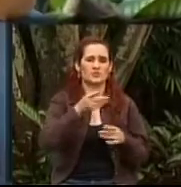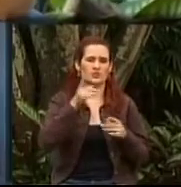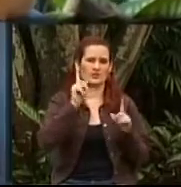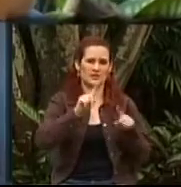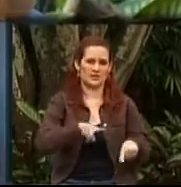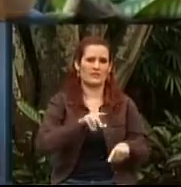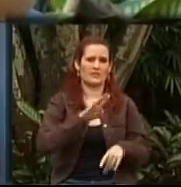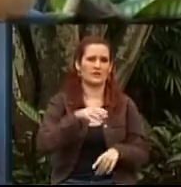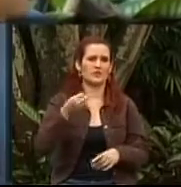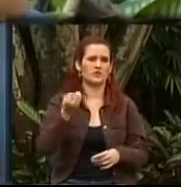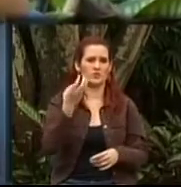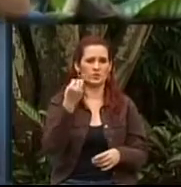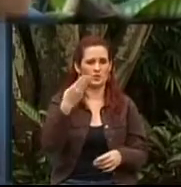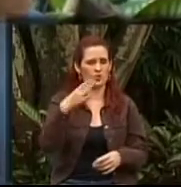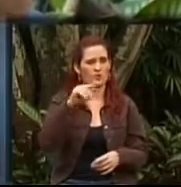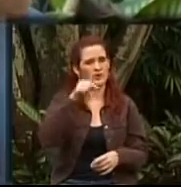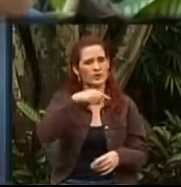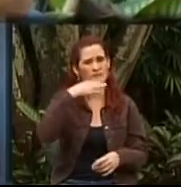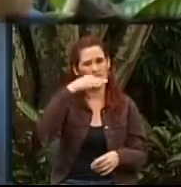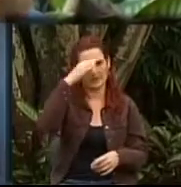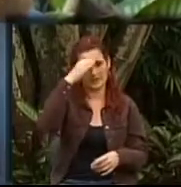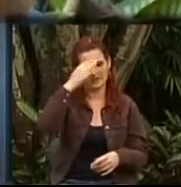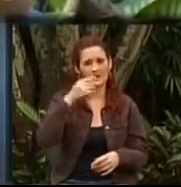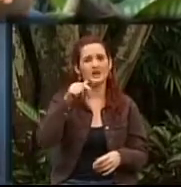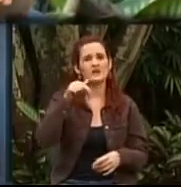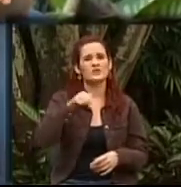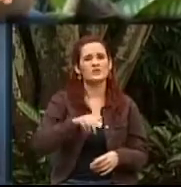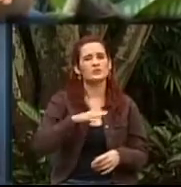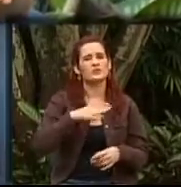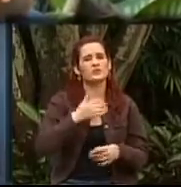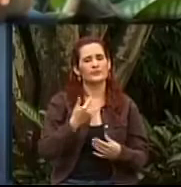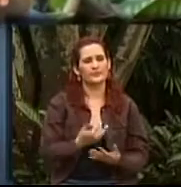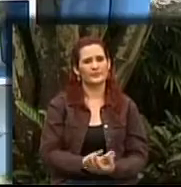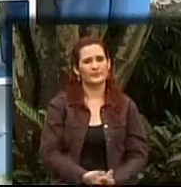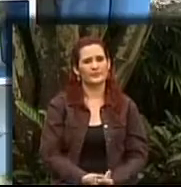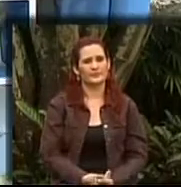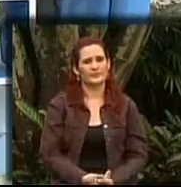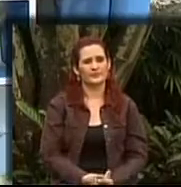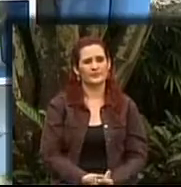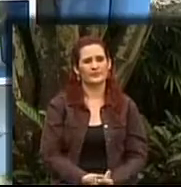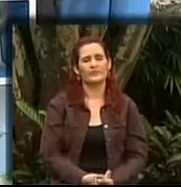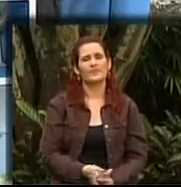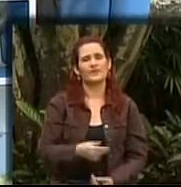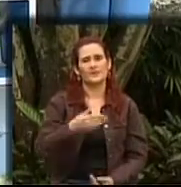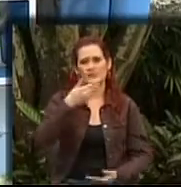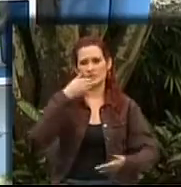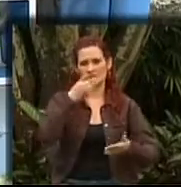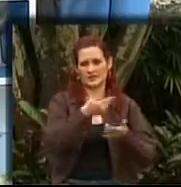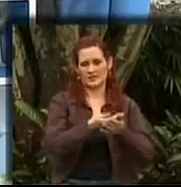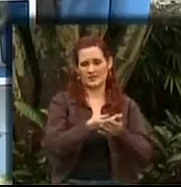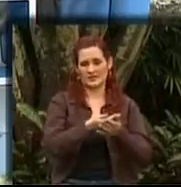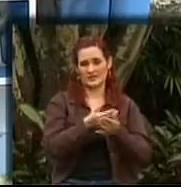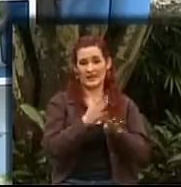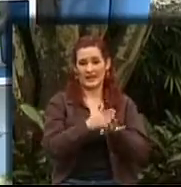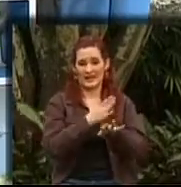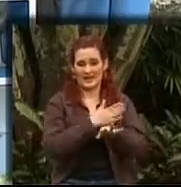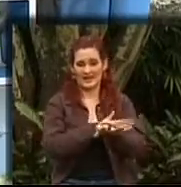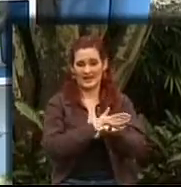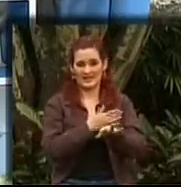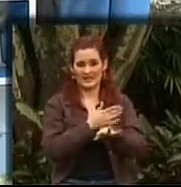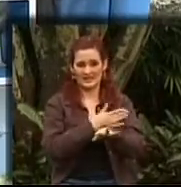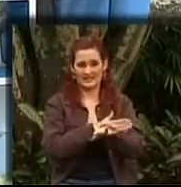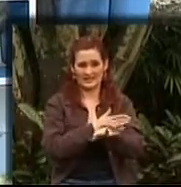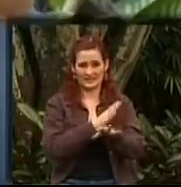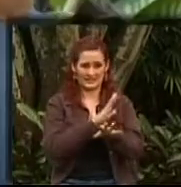para conocer en detalle esa programación y de hecho aquí la vamos a recordar con muchísimo gusto. que sí. Doctora Adriana, muchas gracias. Venga, antes la Bienal, ahí viene la